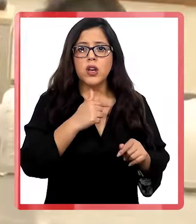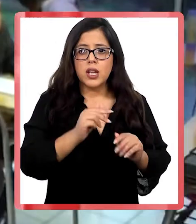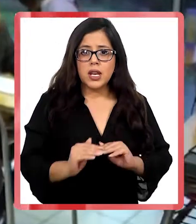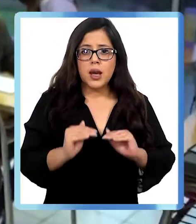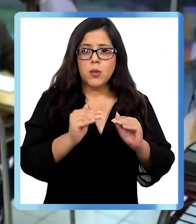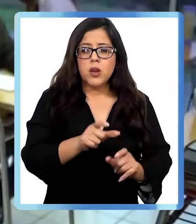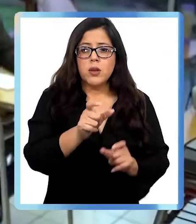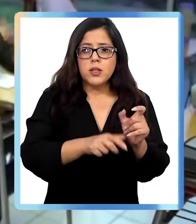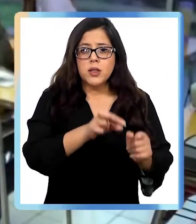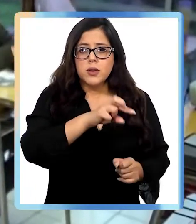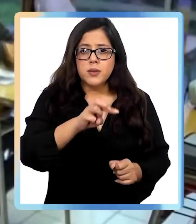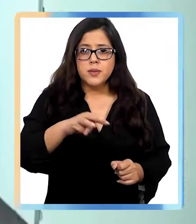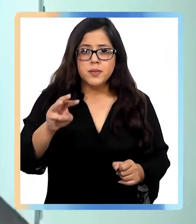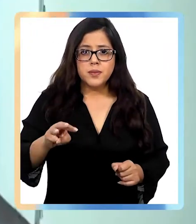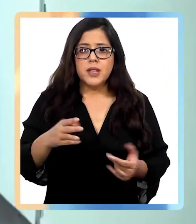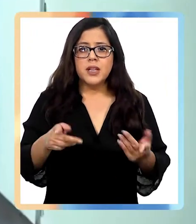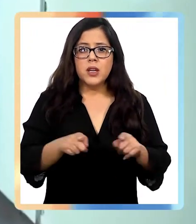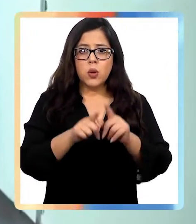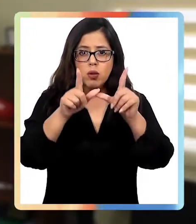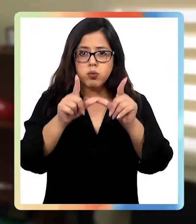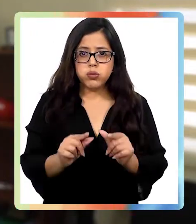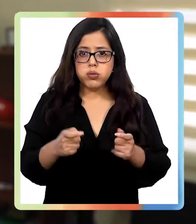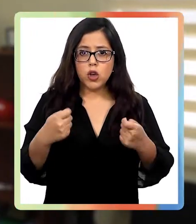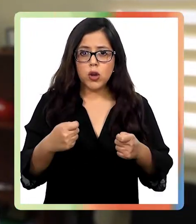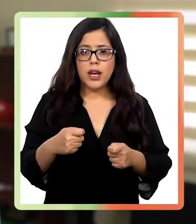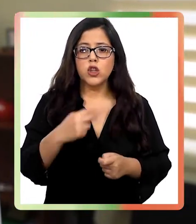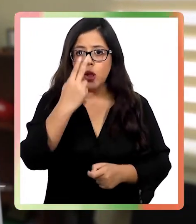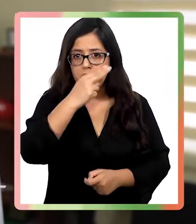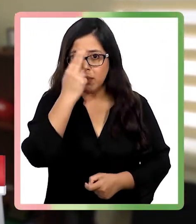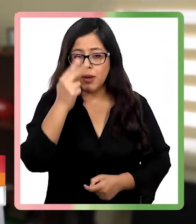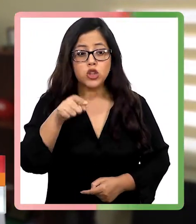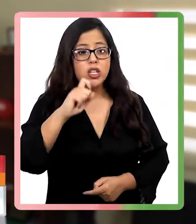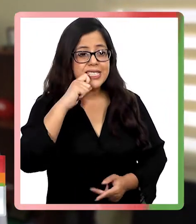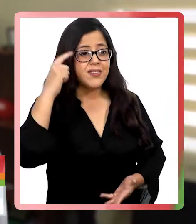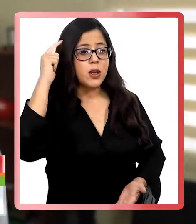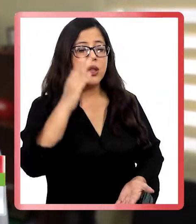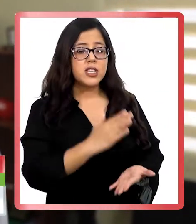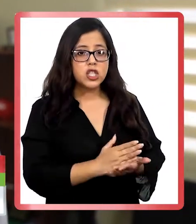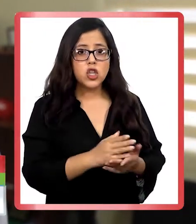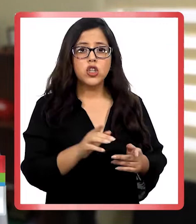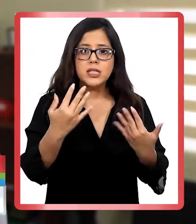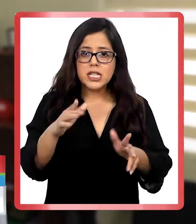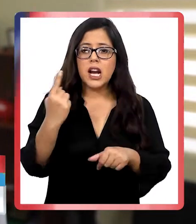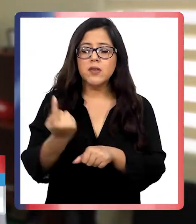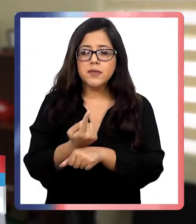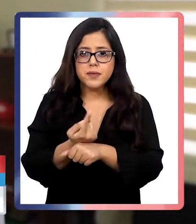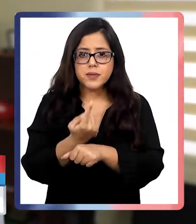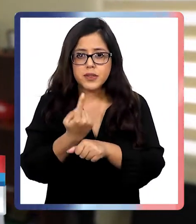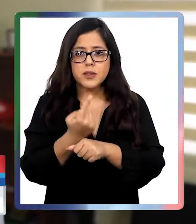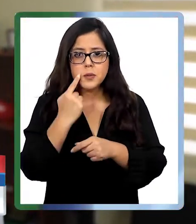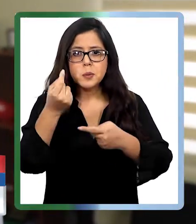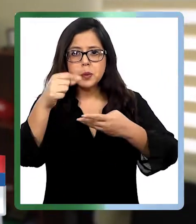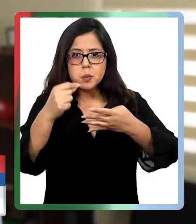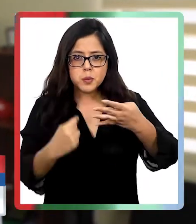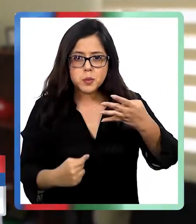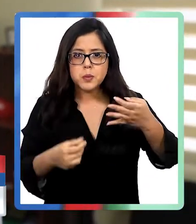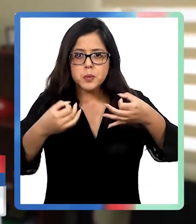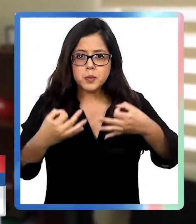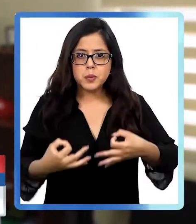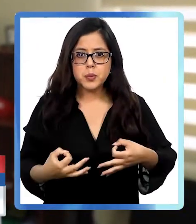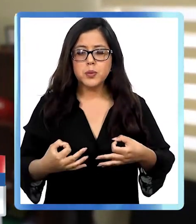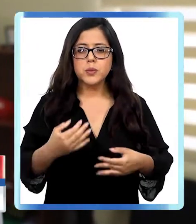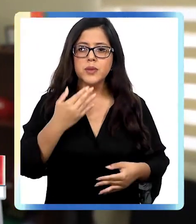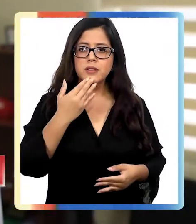apoderados en mitigar los gastos de marzo. Es una decisión que se conversó, se analizó legalmente y además se